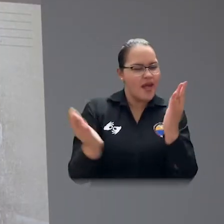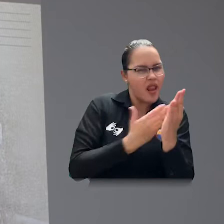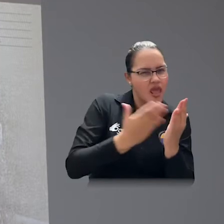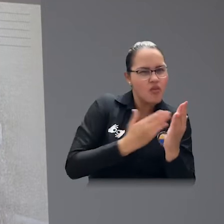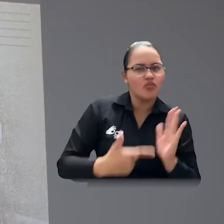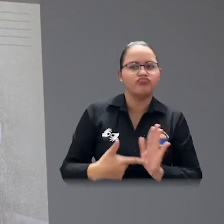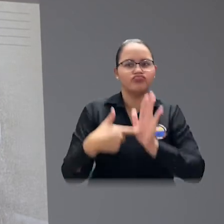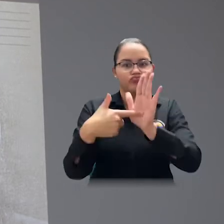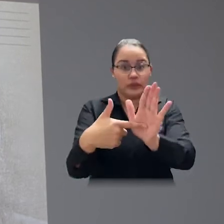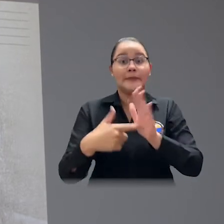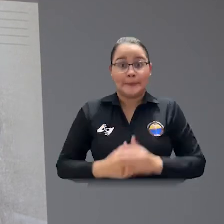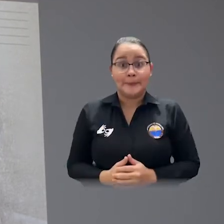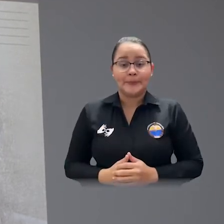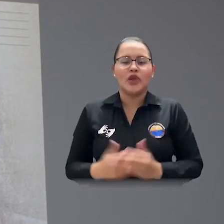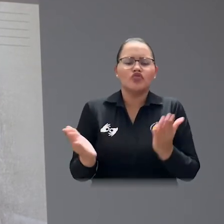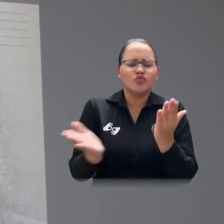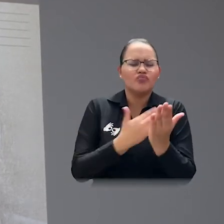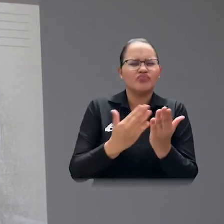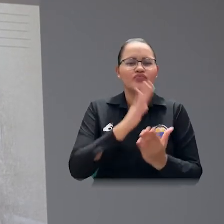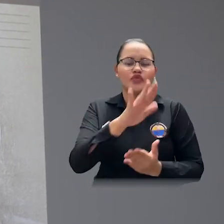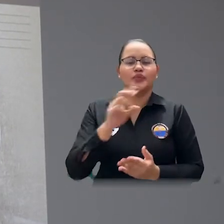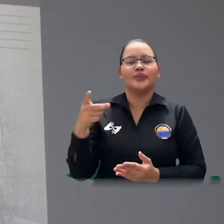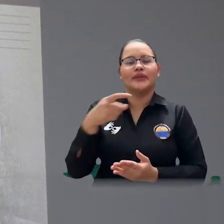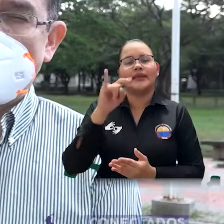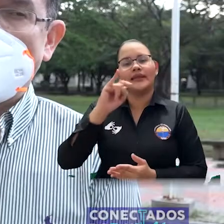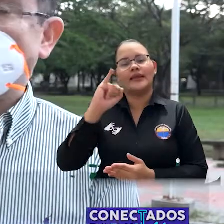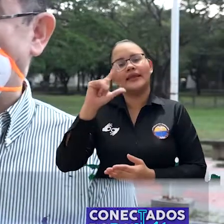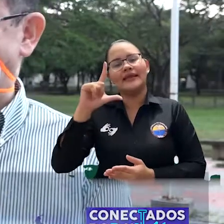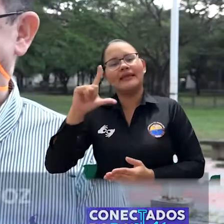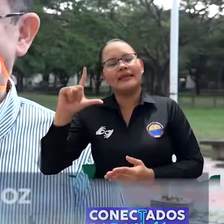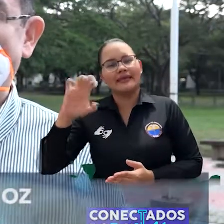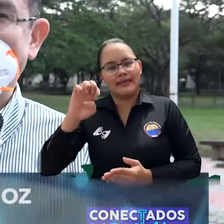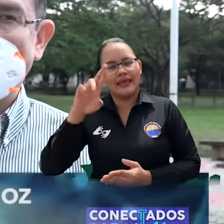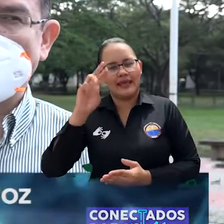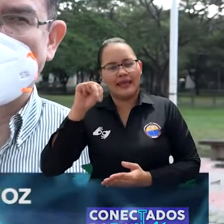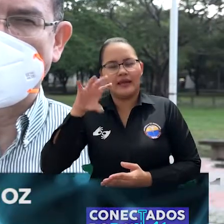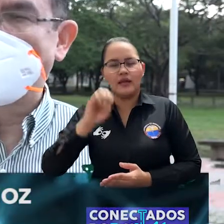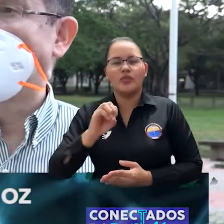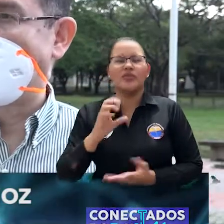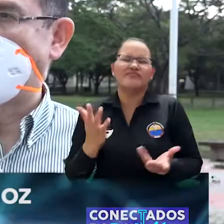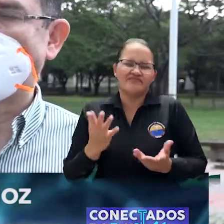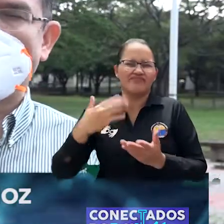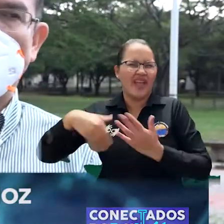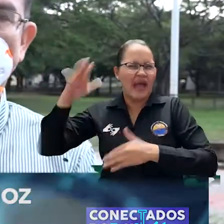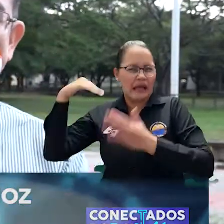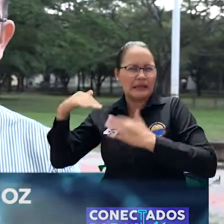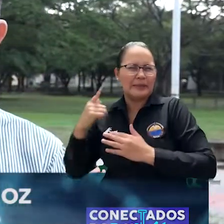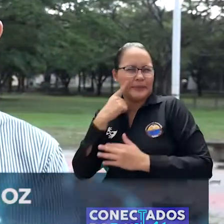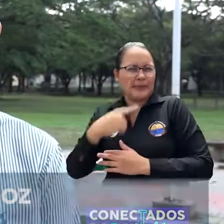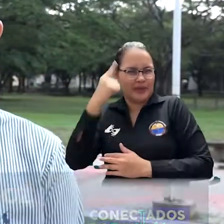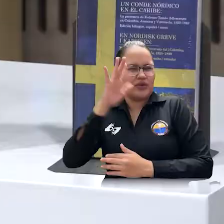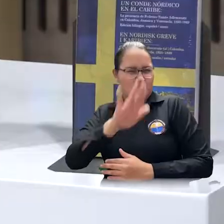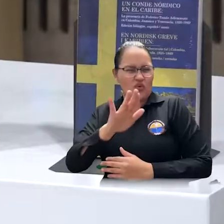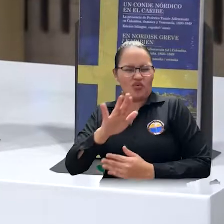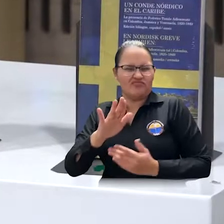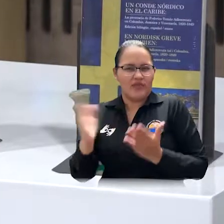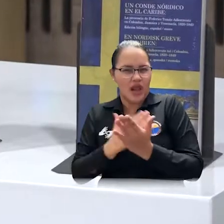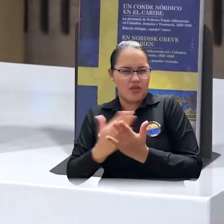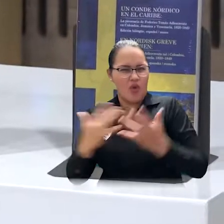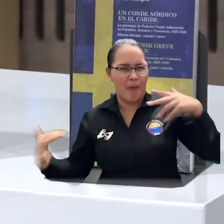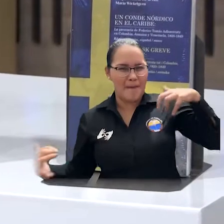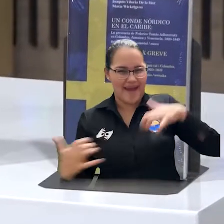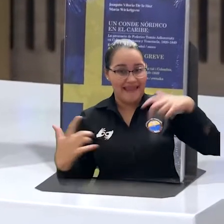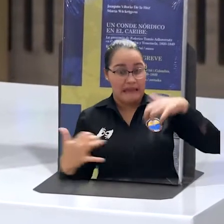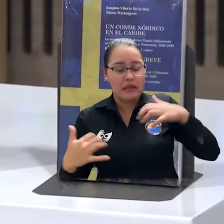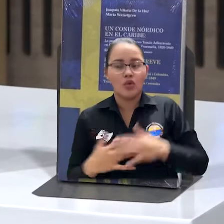El libro Guillermo Buitrago, precursor de la música vallenata, editado por primera vez hace 21 años aproximadamente. El